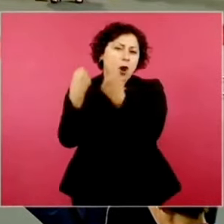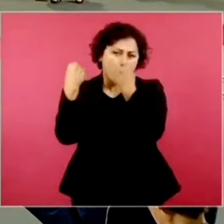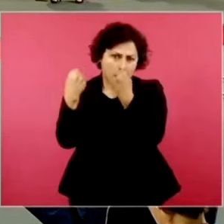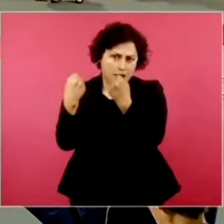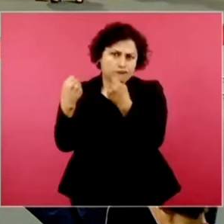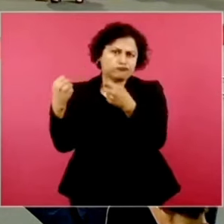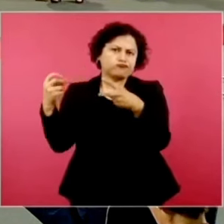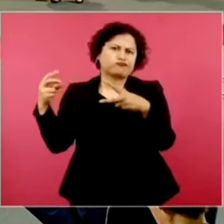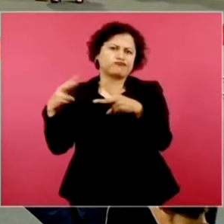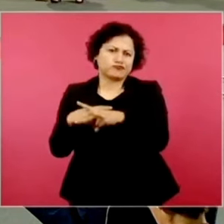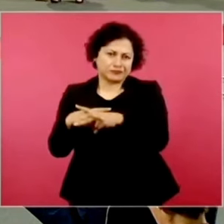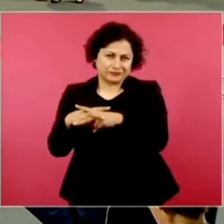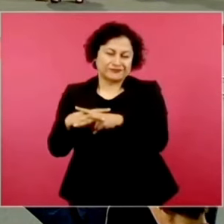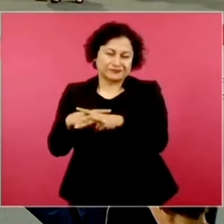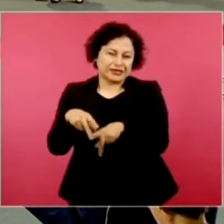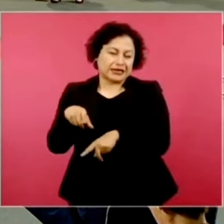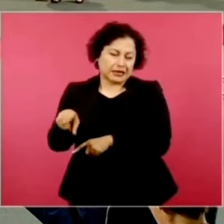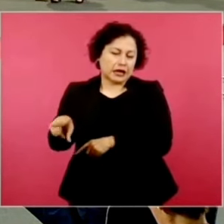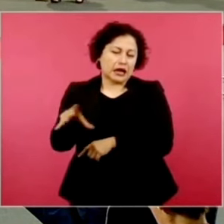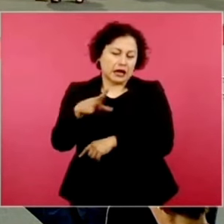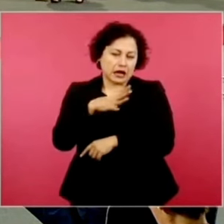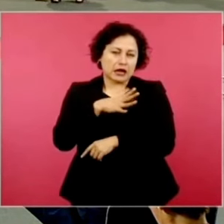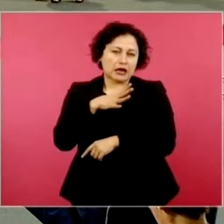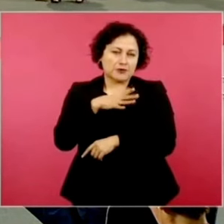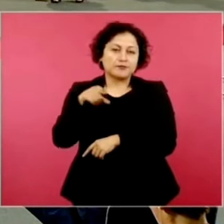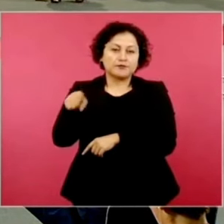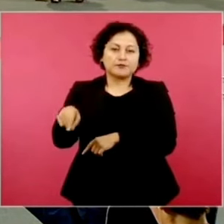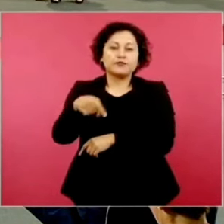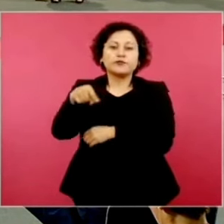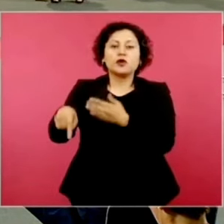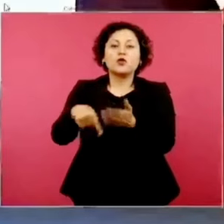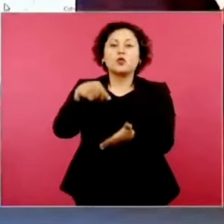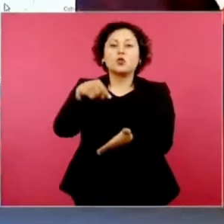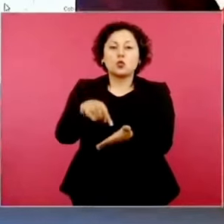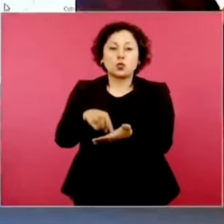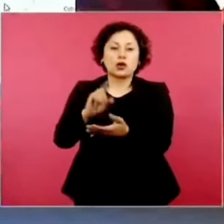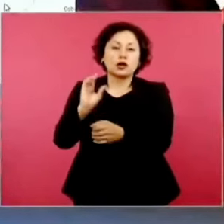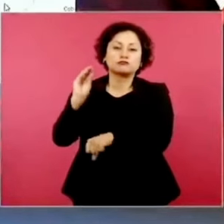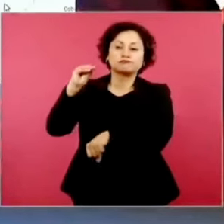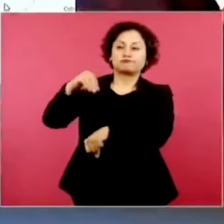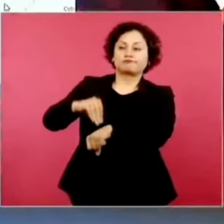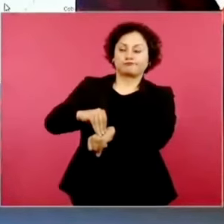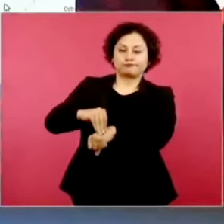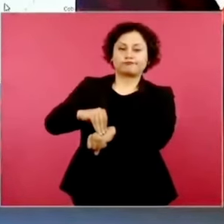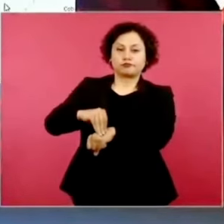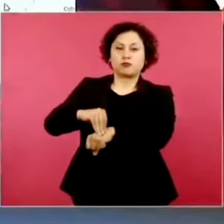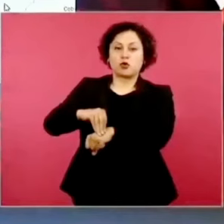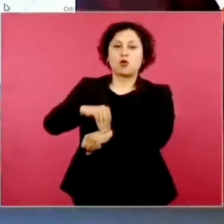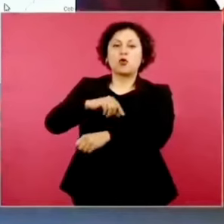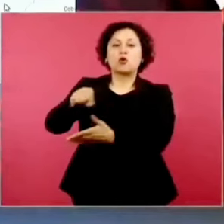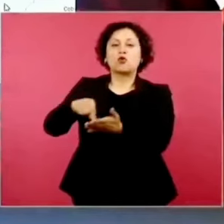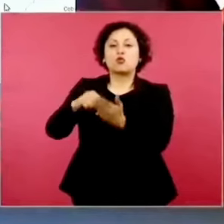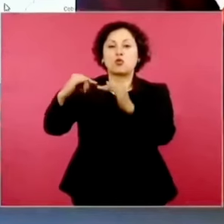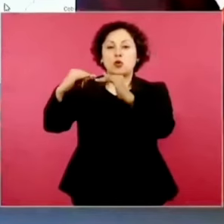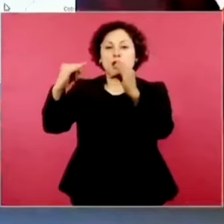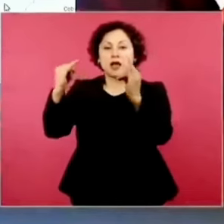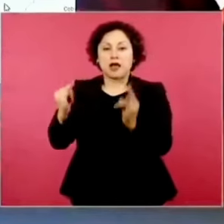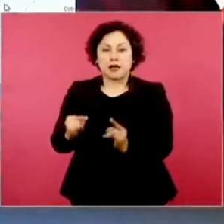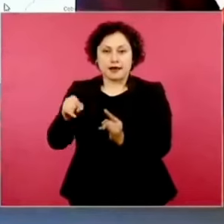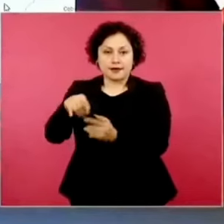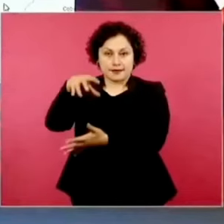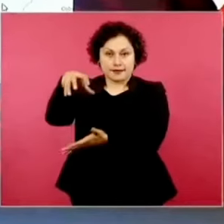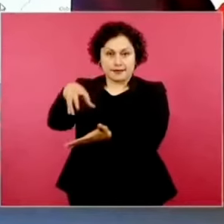una base, un campamento de la Guardia Nacional para proteger a los